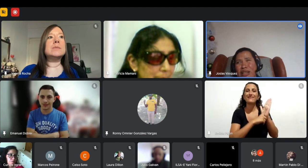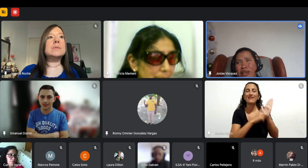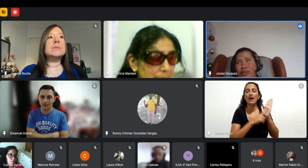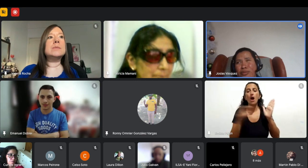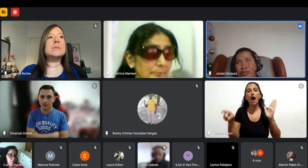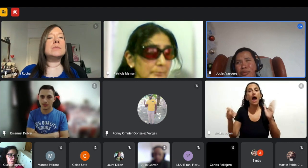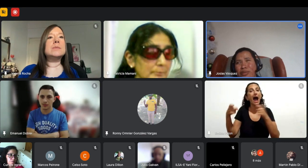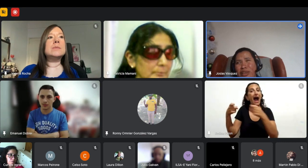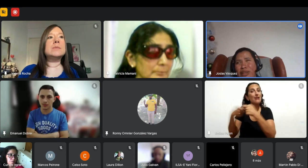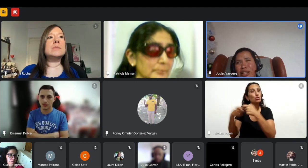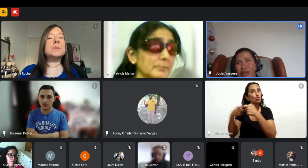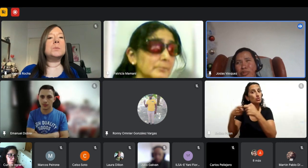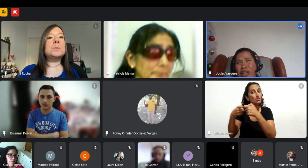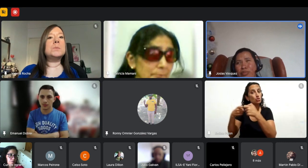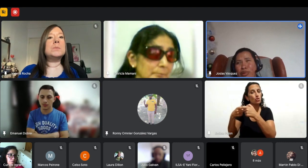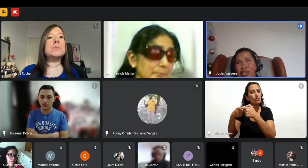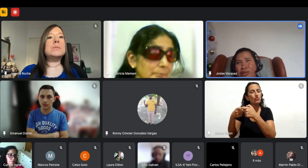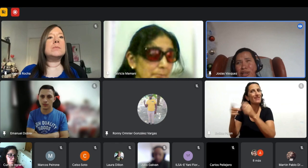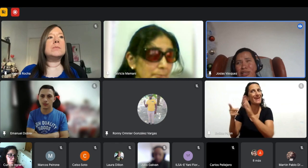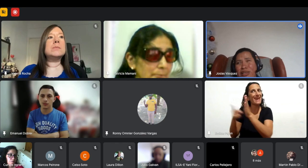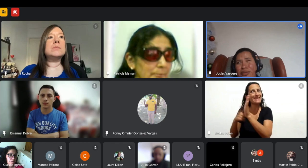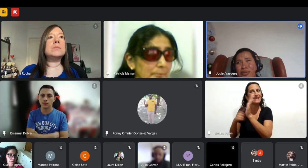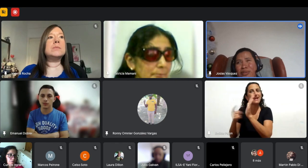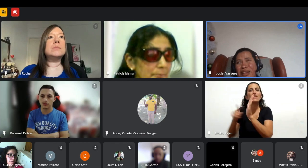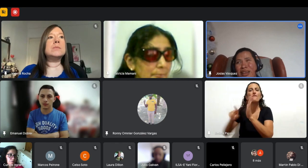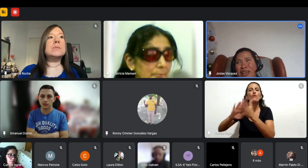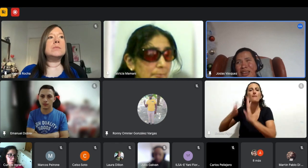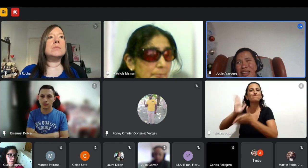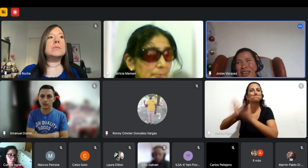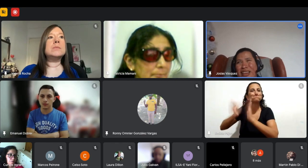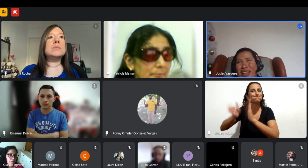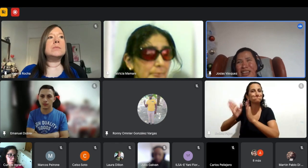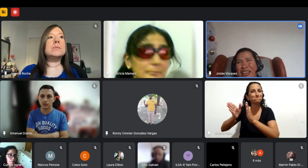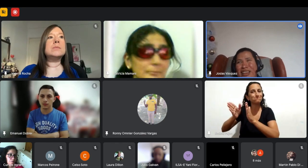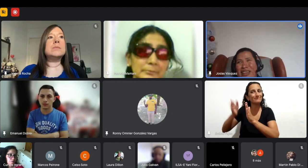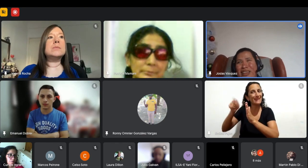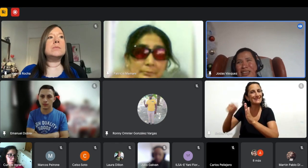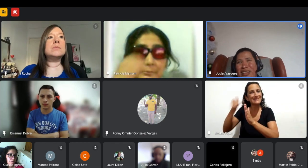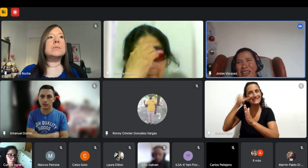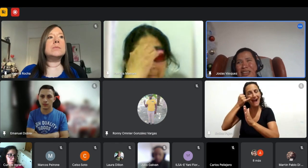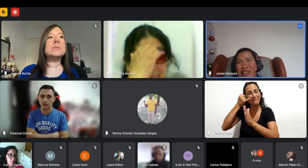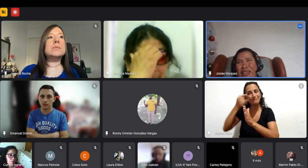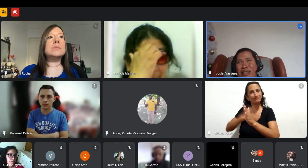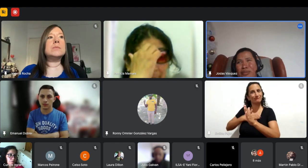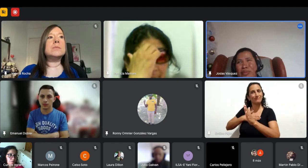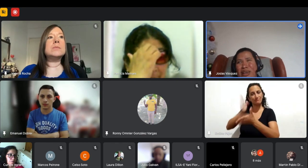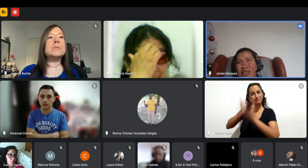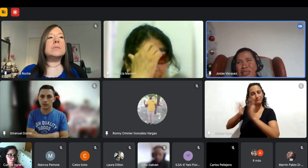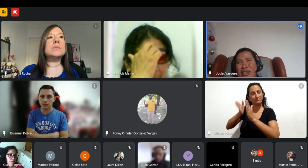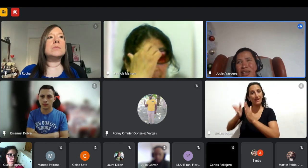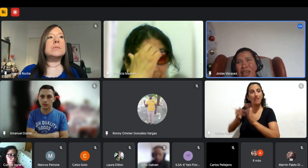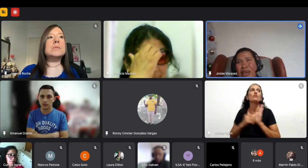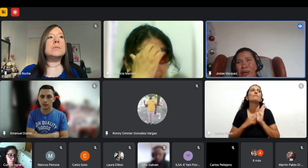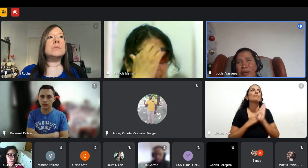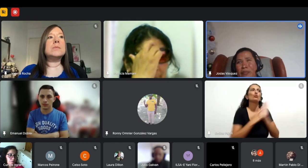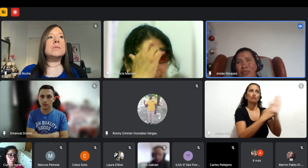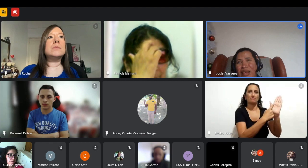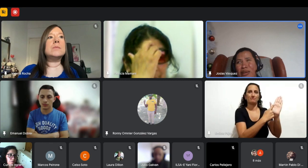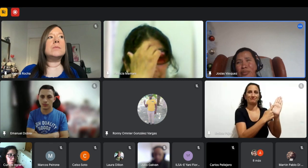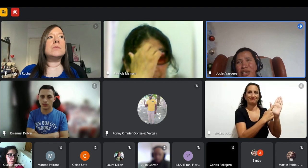rehabilitado por esta organización y vas